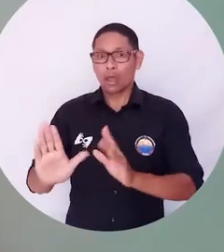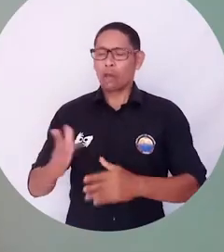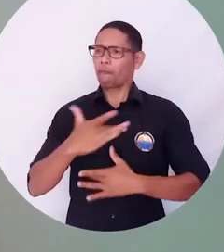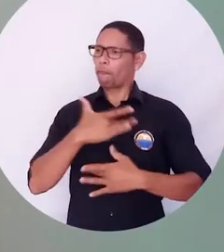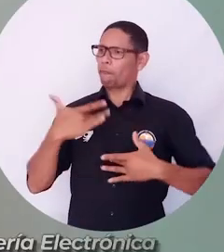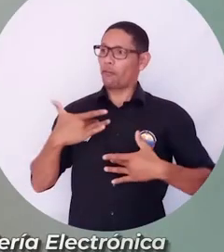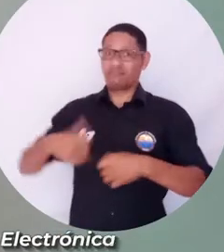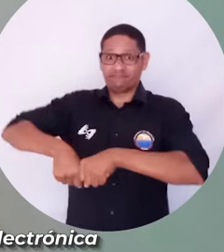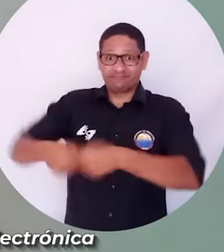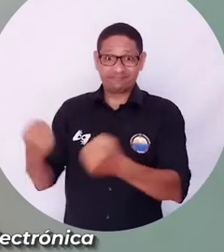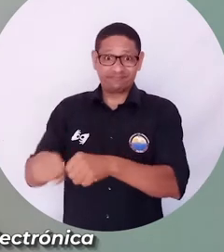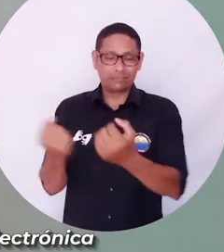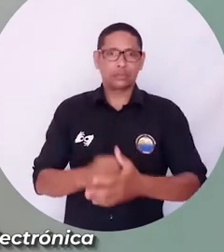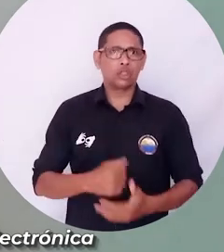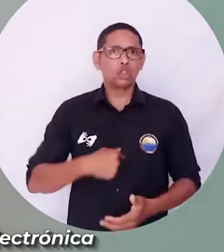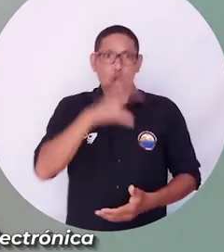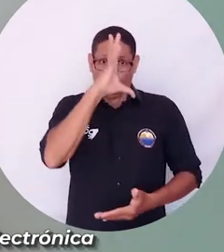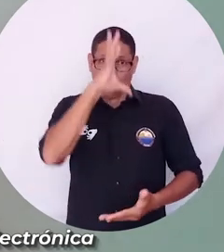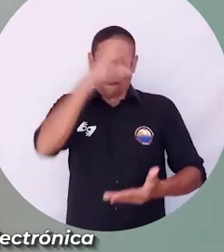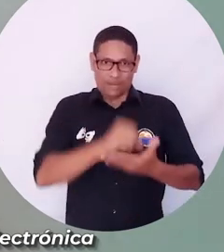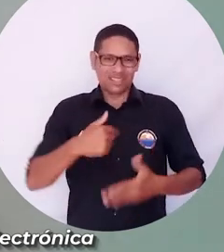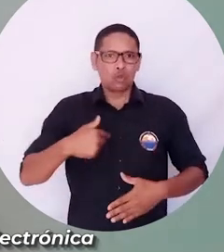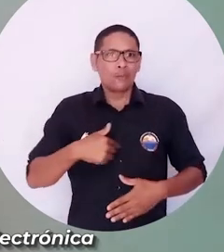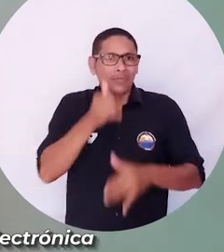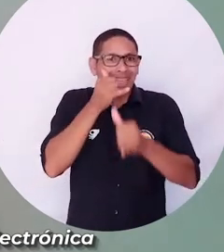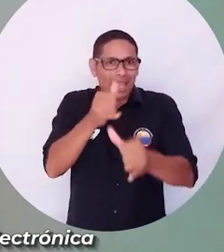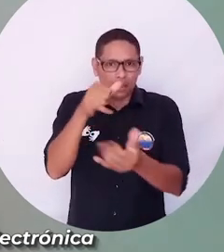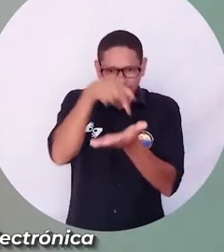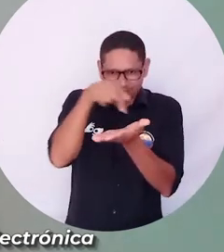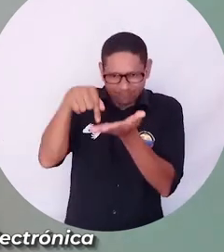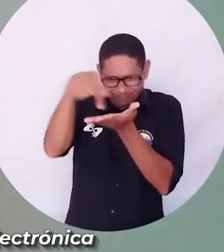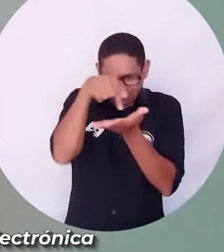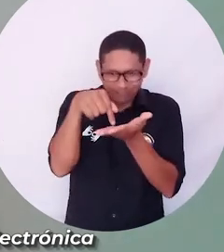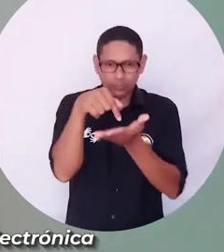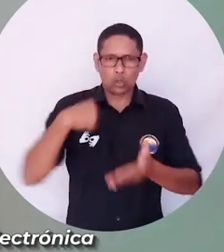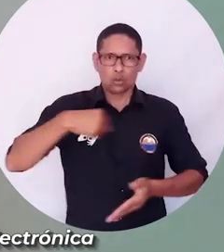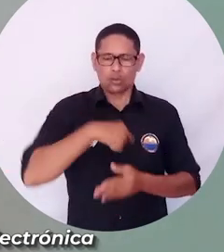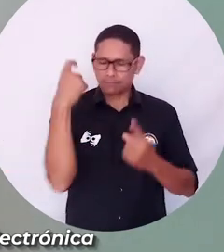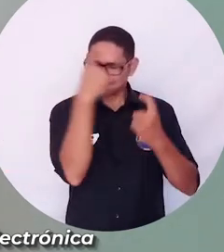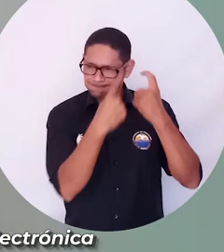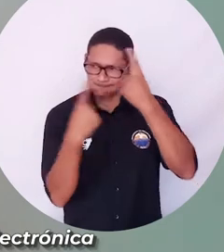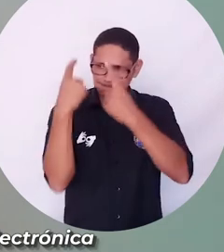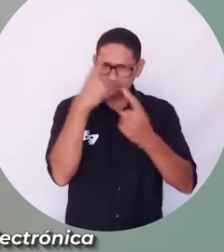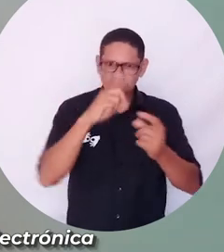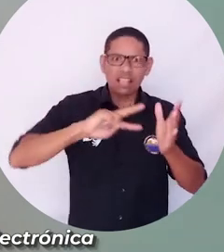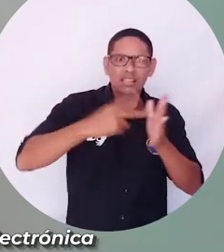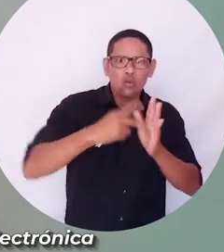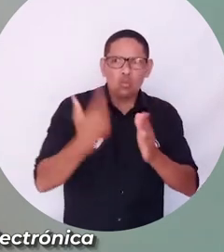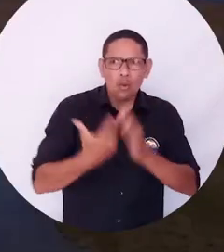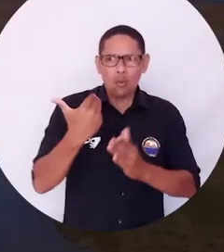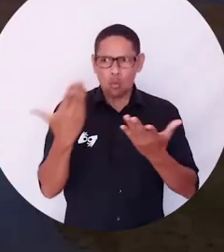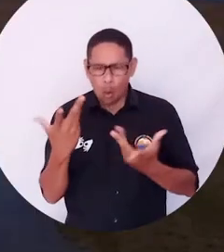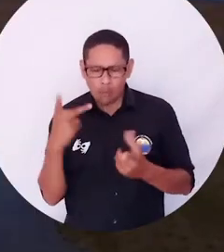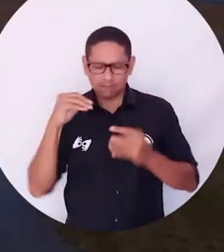Desde mi punto de vista como estudiante de ingeniería electrónica, somos creadores e impulsores de tecnología